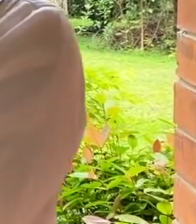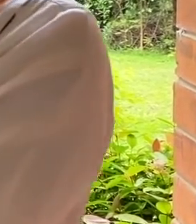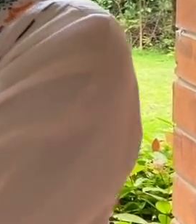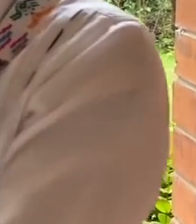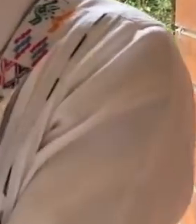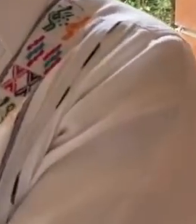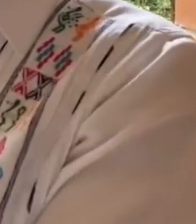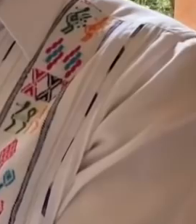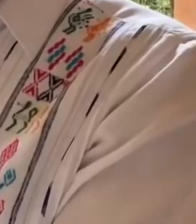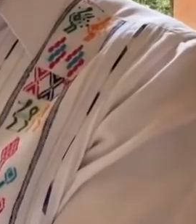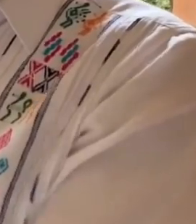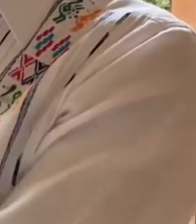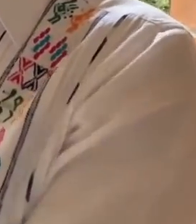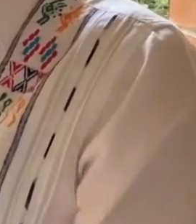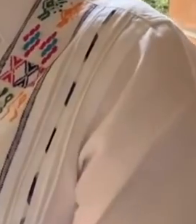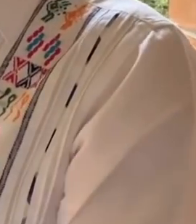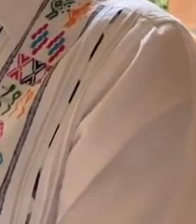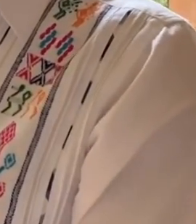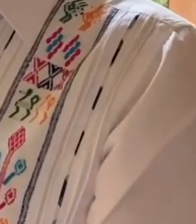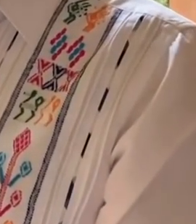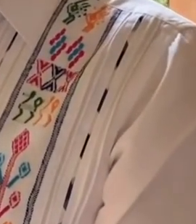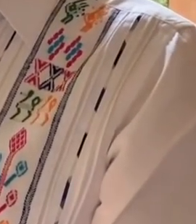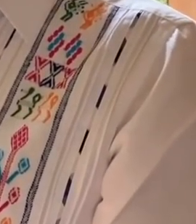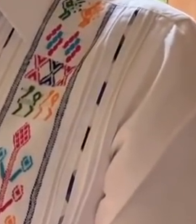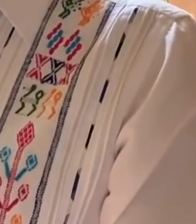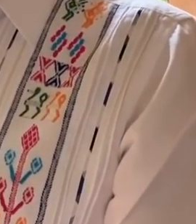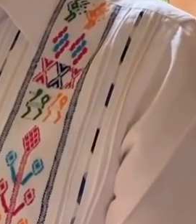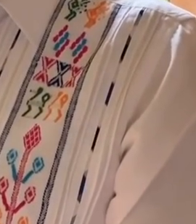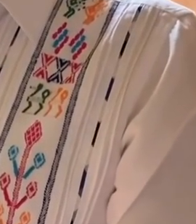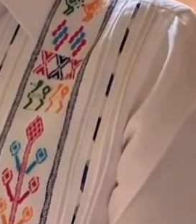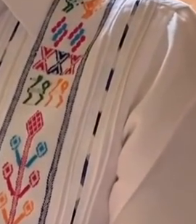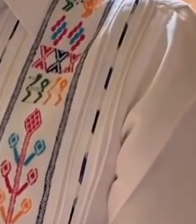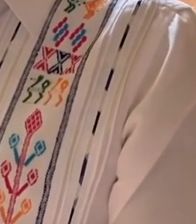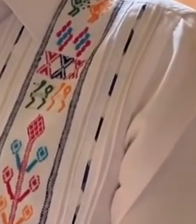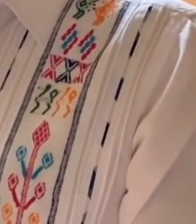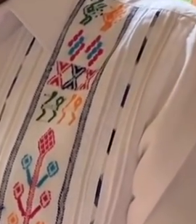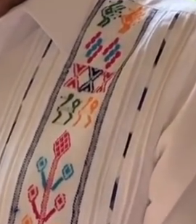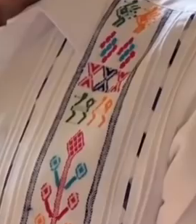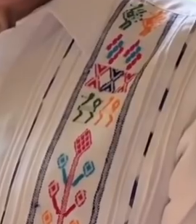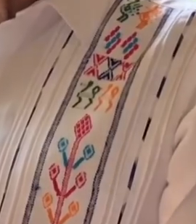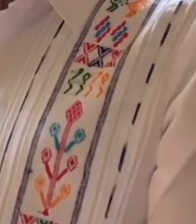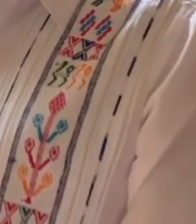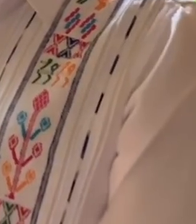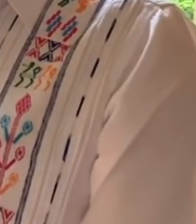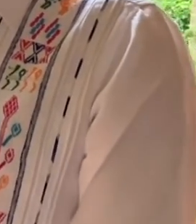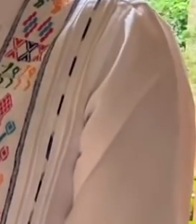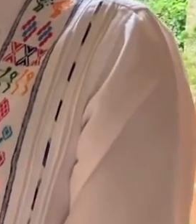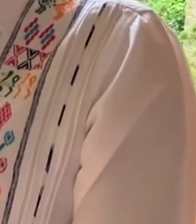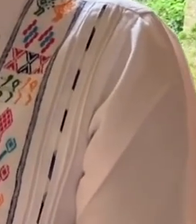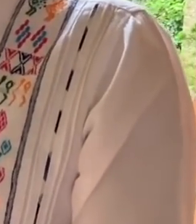enfrentar, tenemos que evitar eso, que no haya violencia, que nadie salga